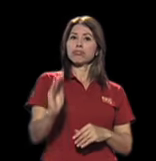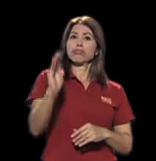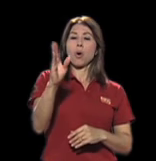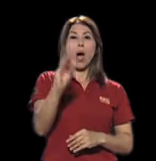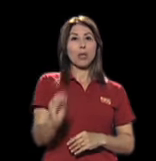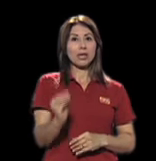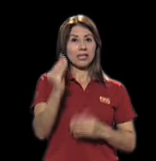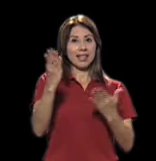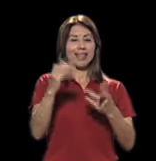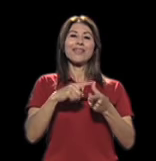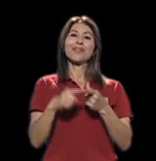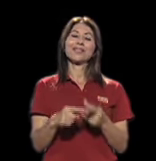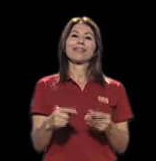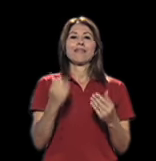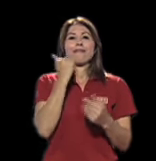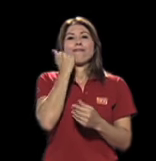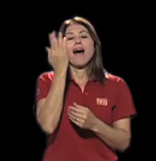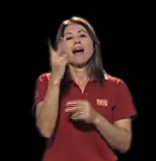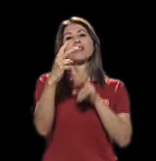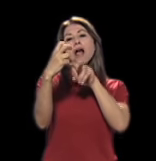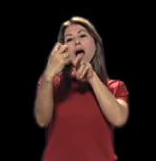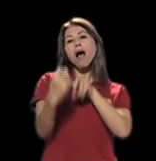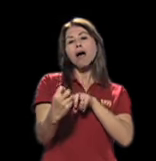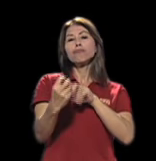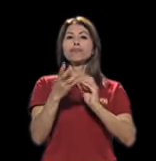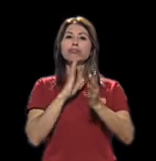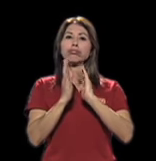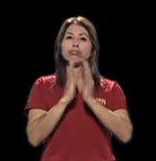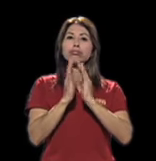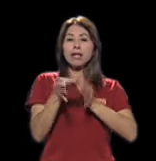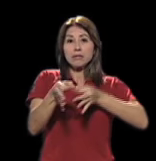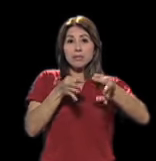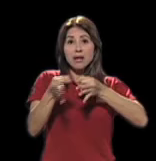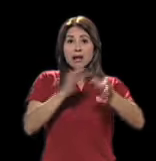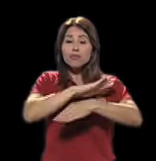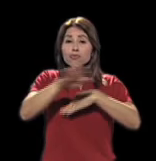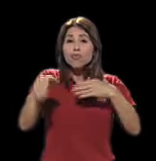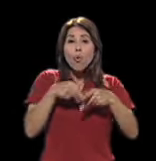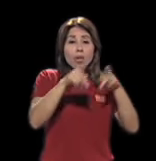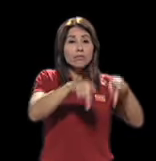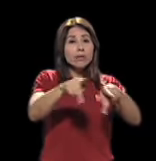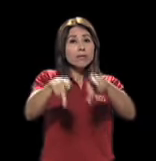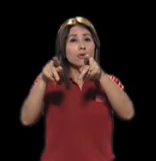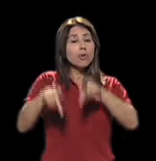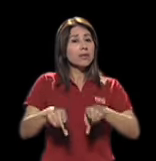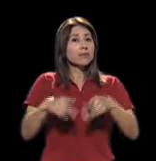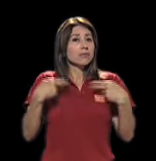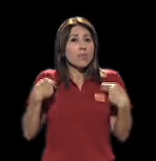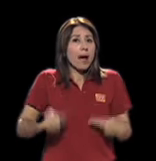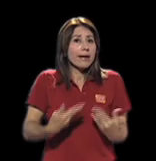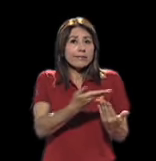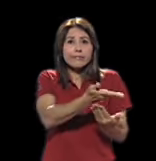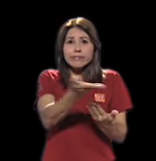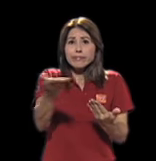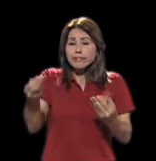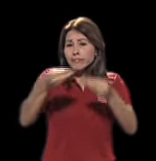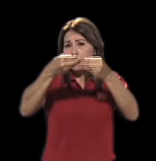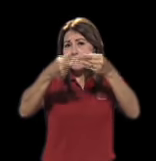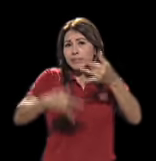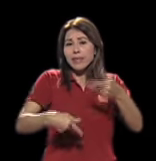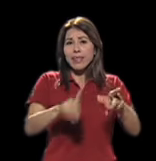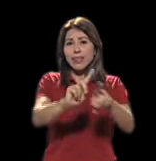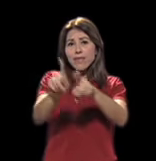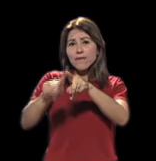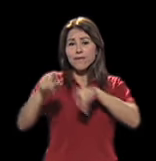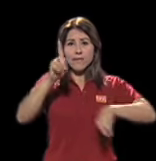es mucho más fácil centrarnos y hacerles ver que todos los seres humanos somos diferentes. En la gama de la diversidad humana